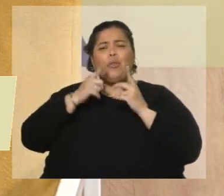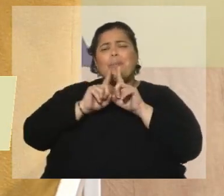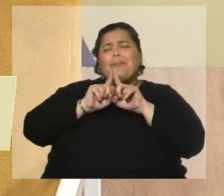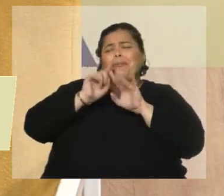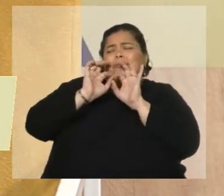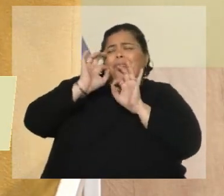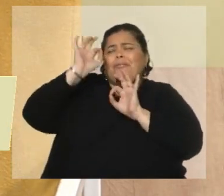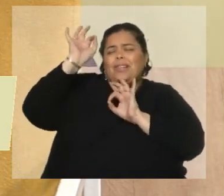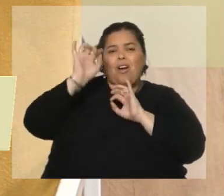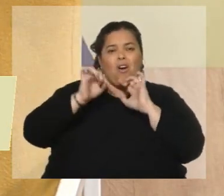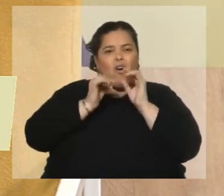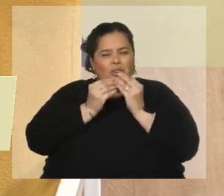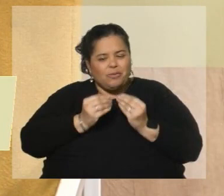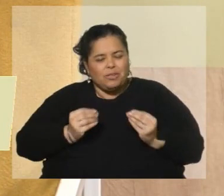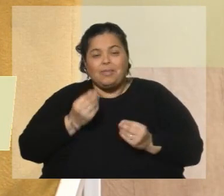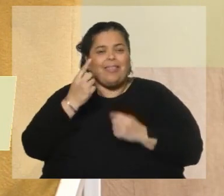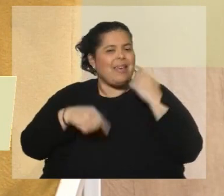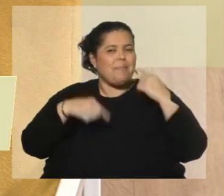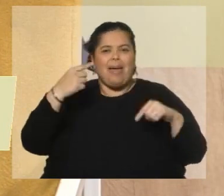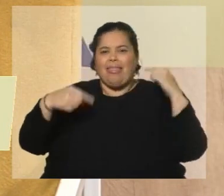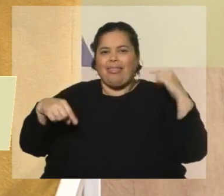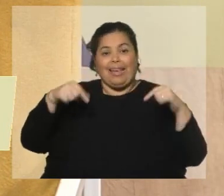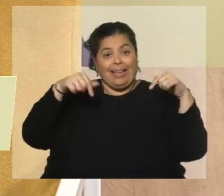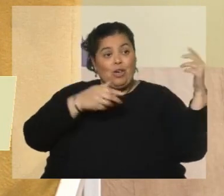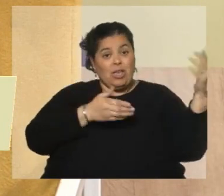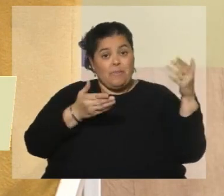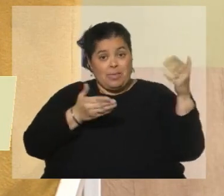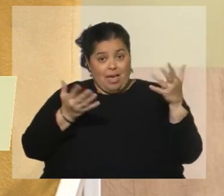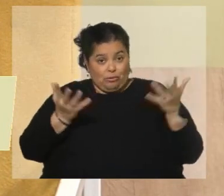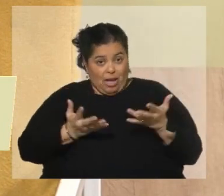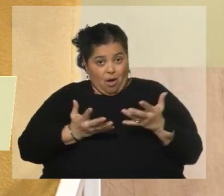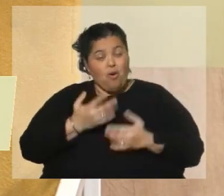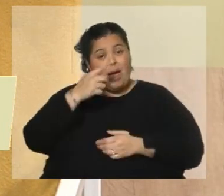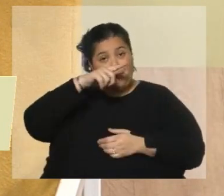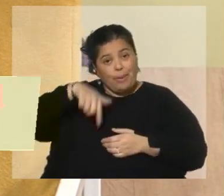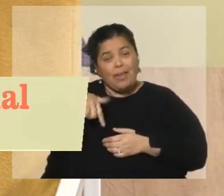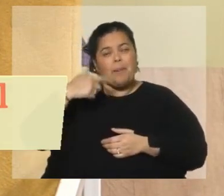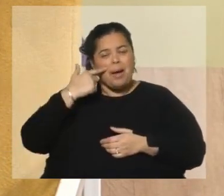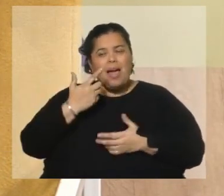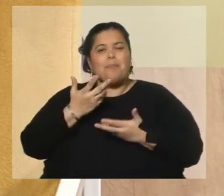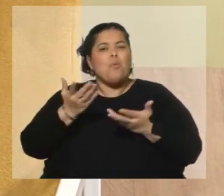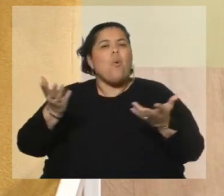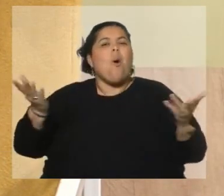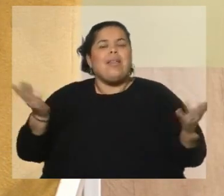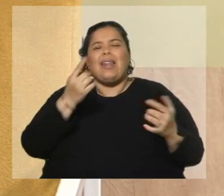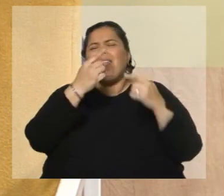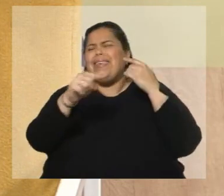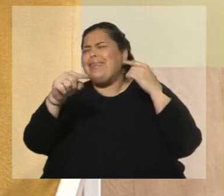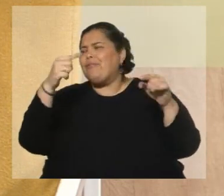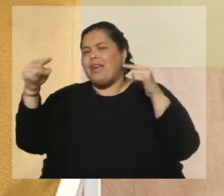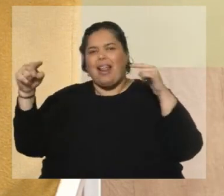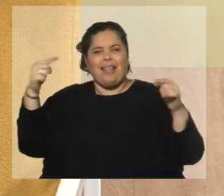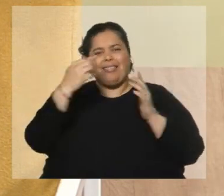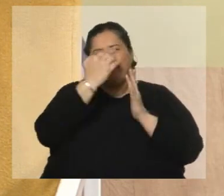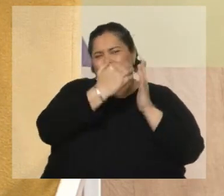voces. Y nosotros, con estos invitados, tenemos la posibilidad de abarcar un repertorio amplísimo, un repertorio en donde